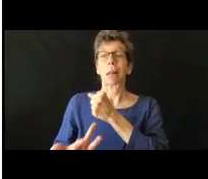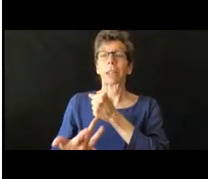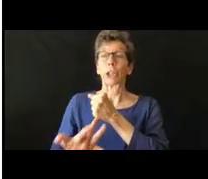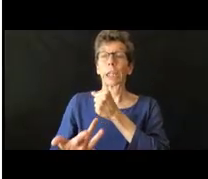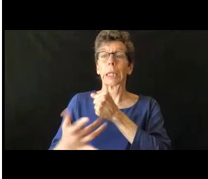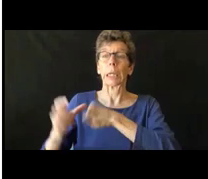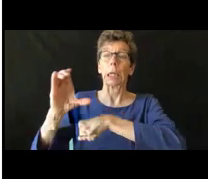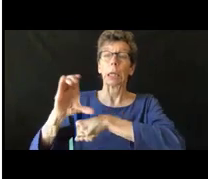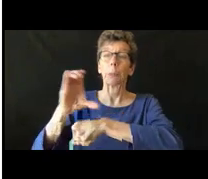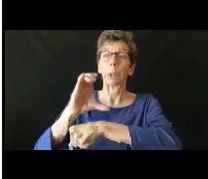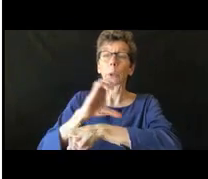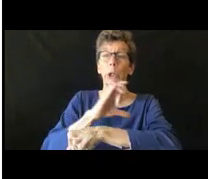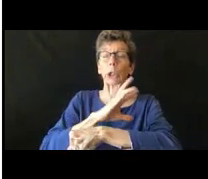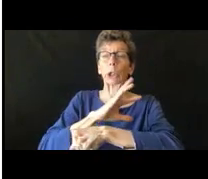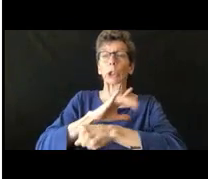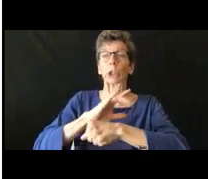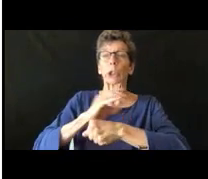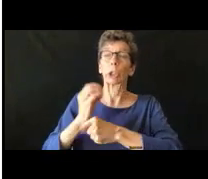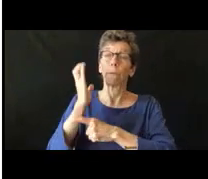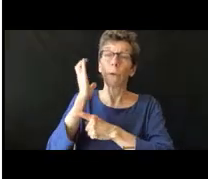viene de muchas maneras